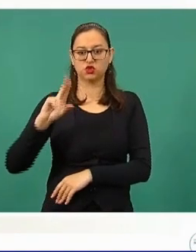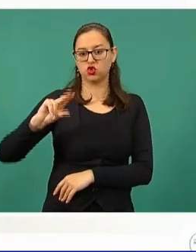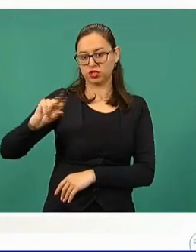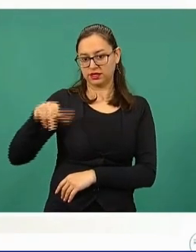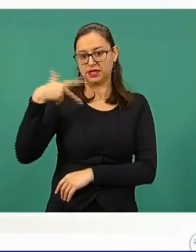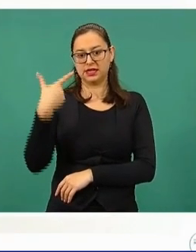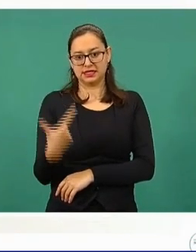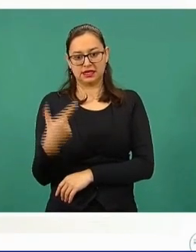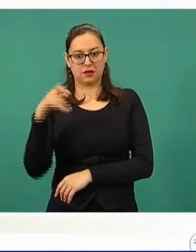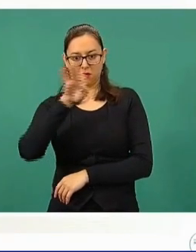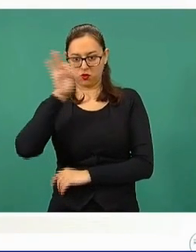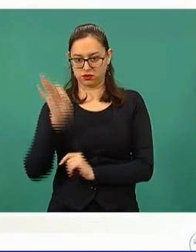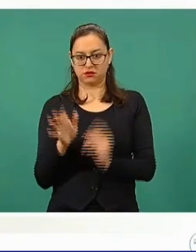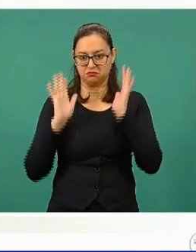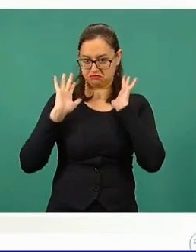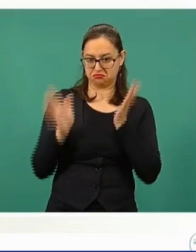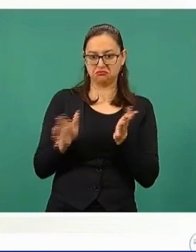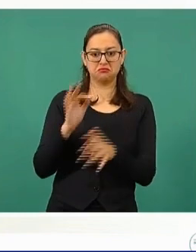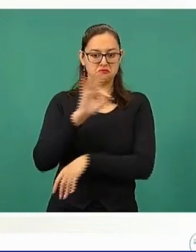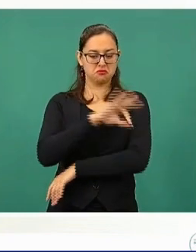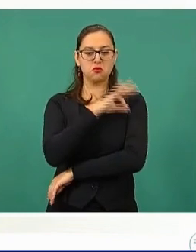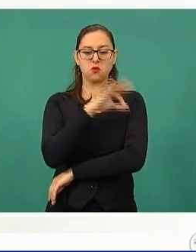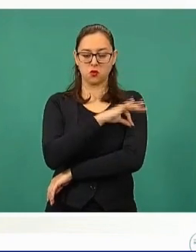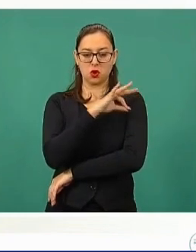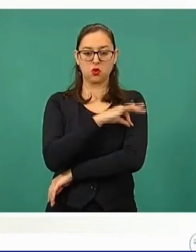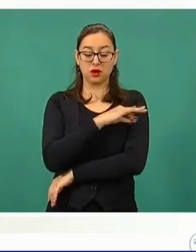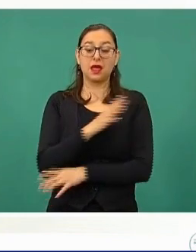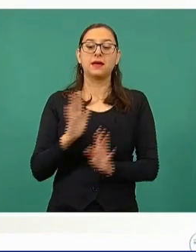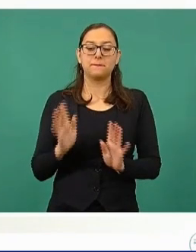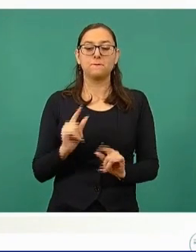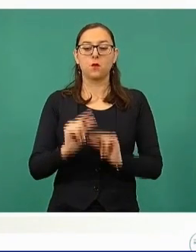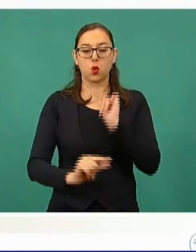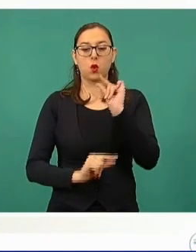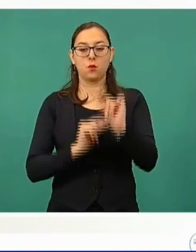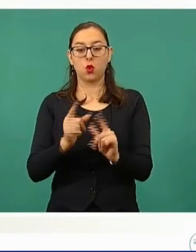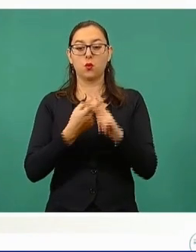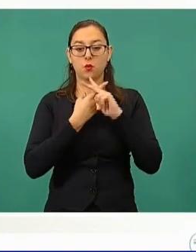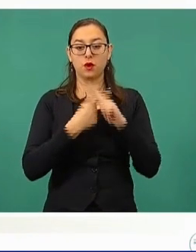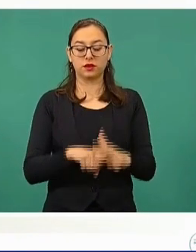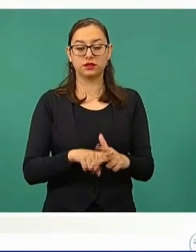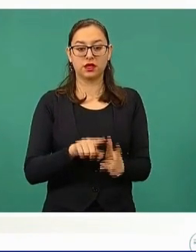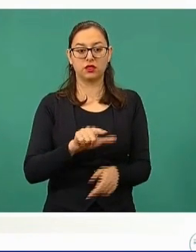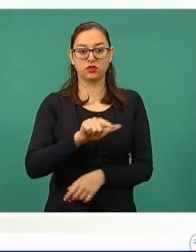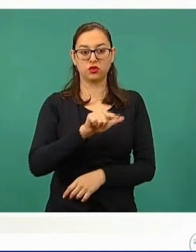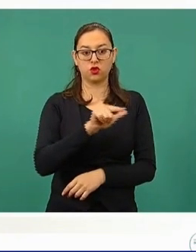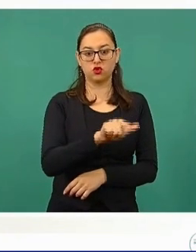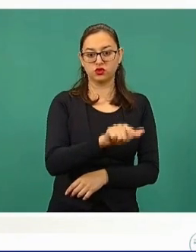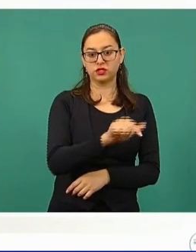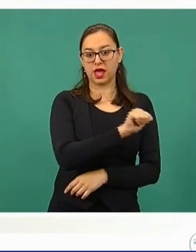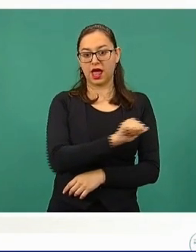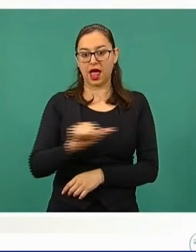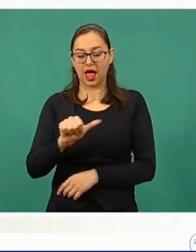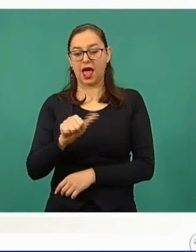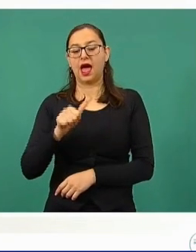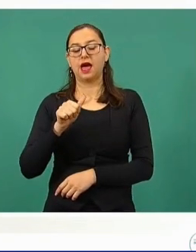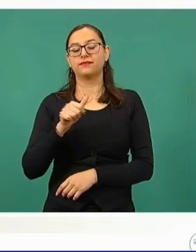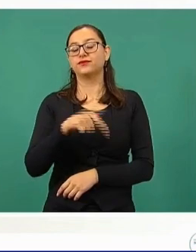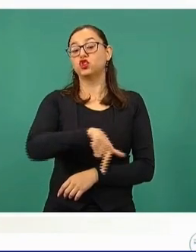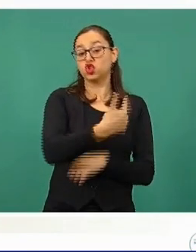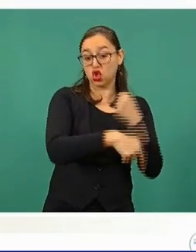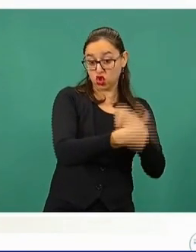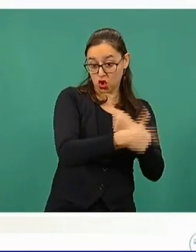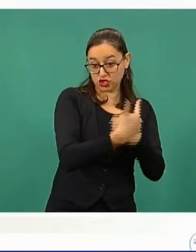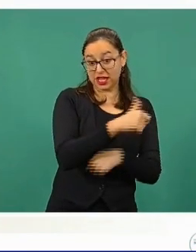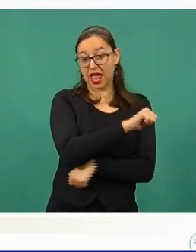posteriormente se han incorporado, como se sabe, las personas de 12 a 17 con comorbilidades y